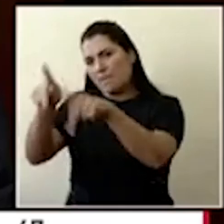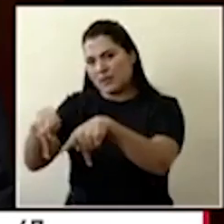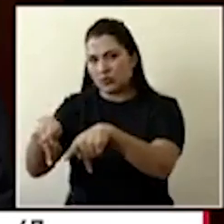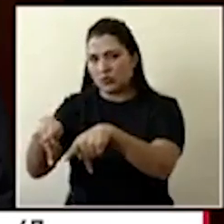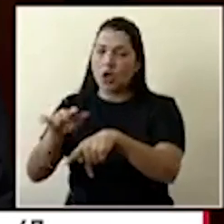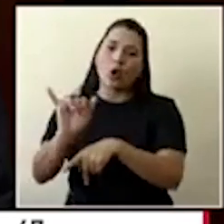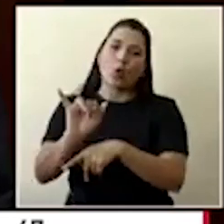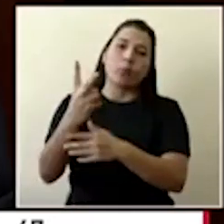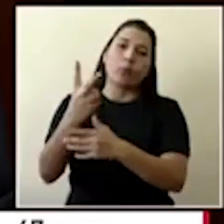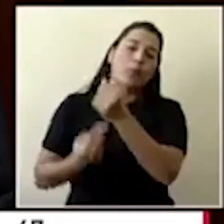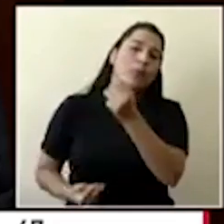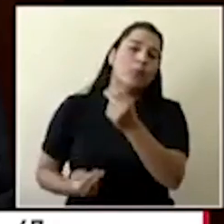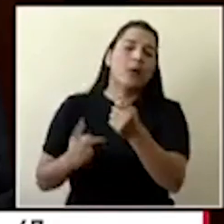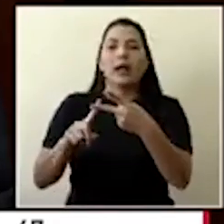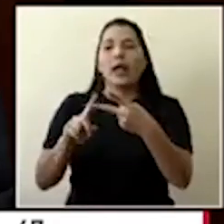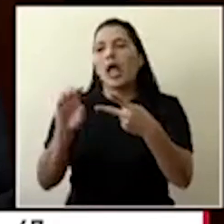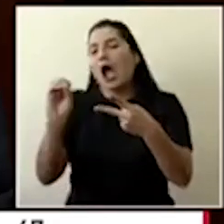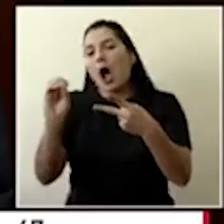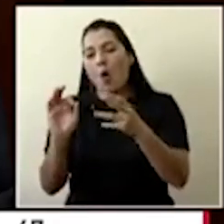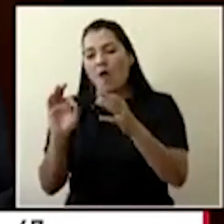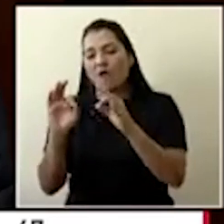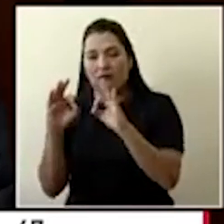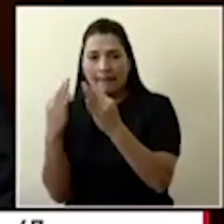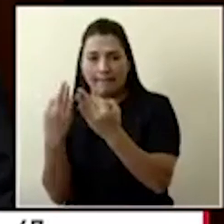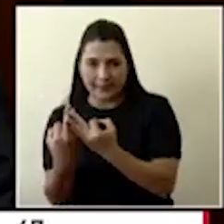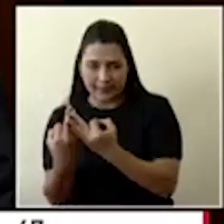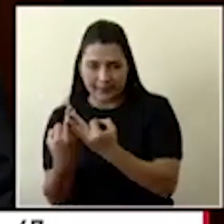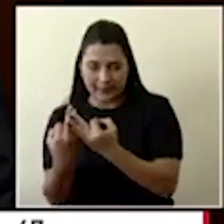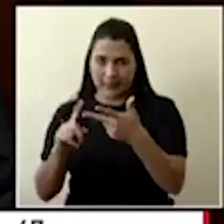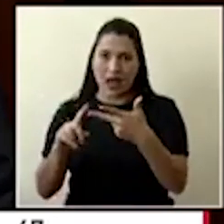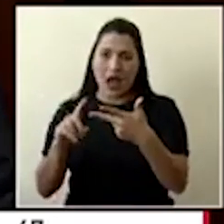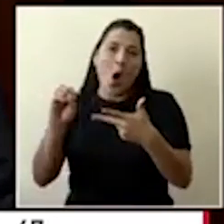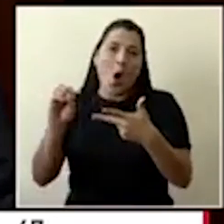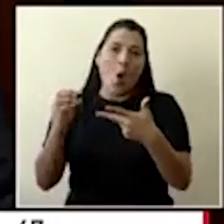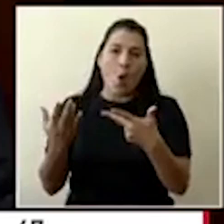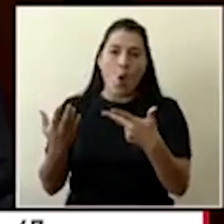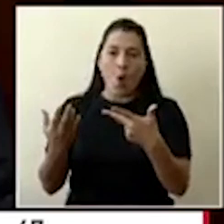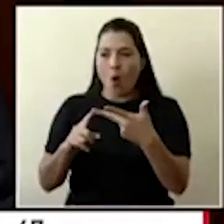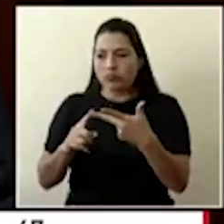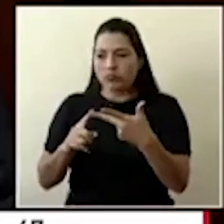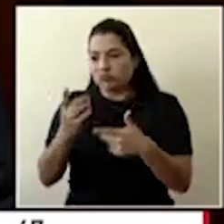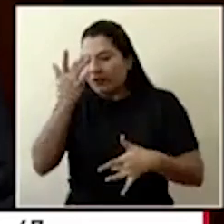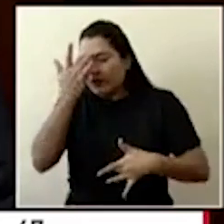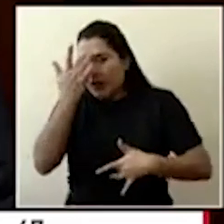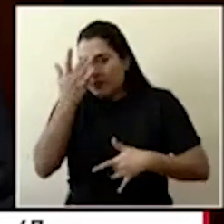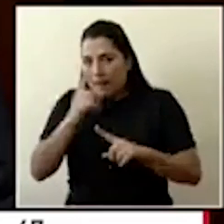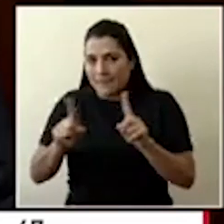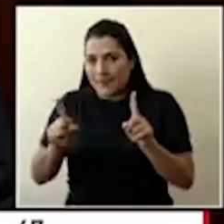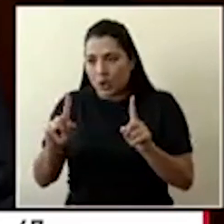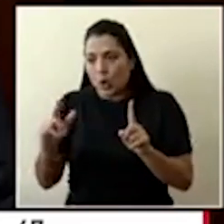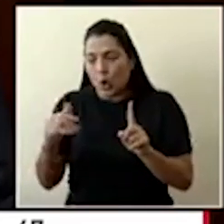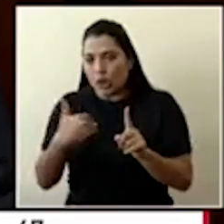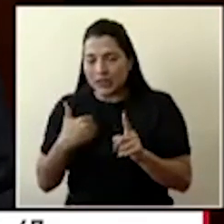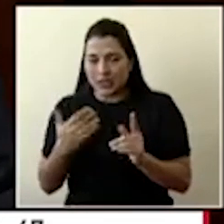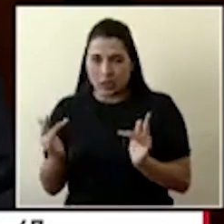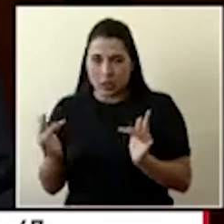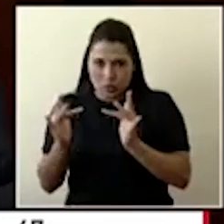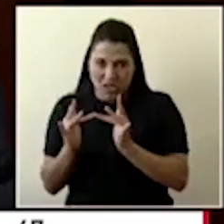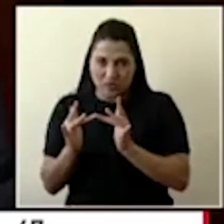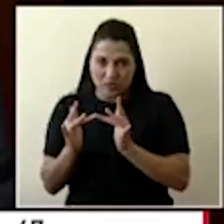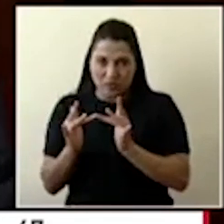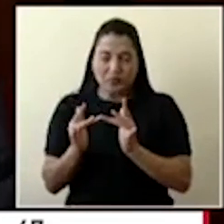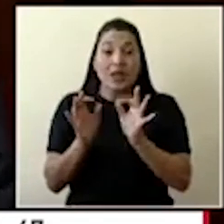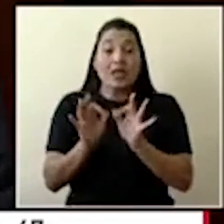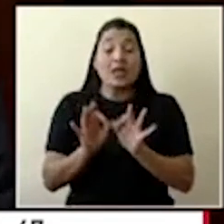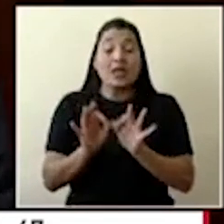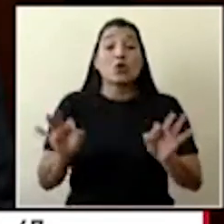o grupos familiares más reducidos o algunos que no reúnen una conglomeración. Pero eso es importante informarlo porque son en total